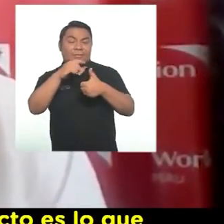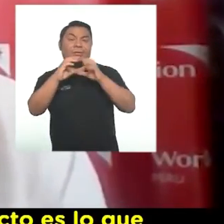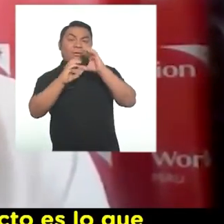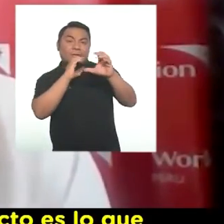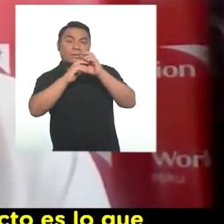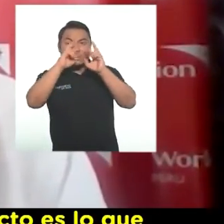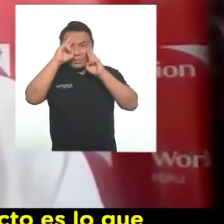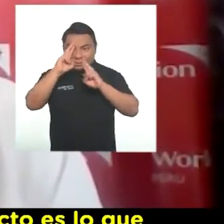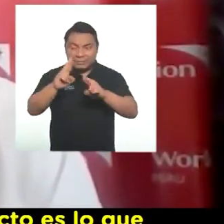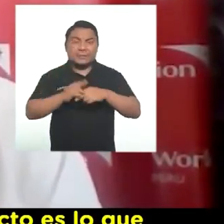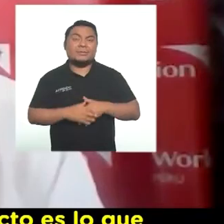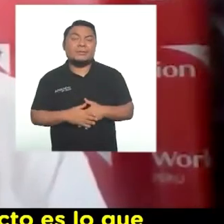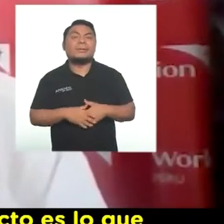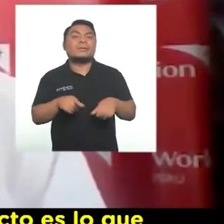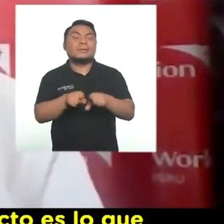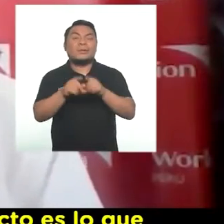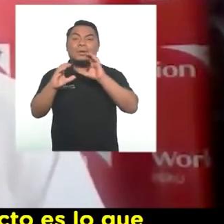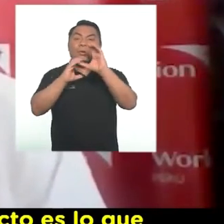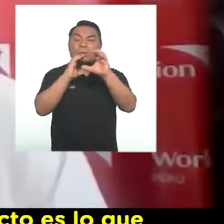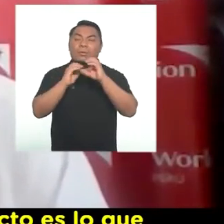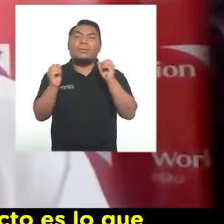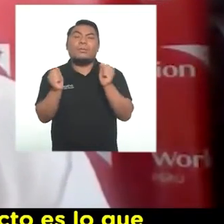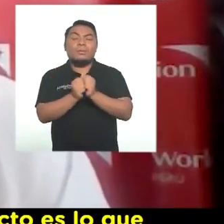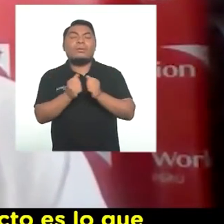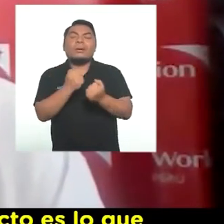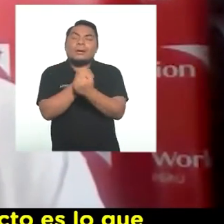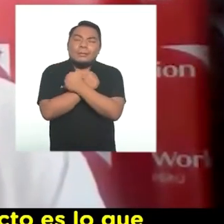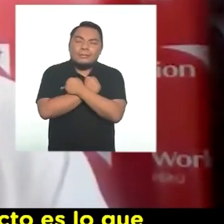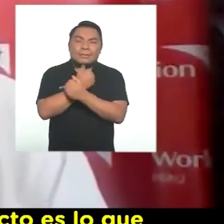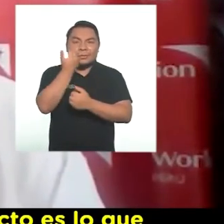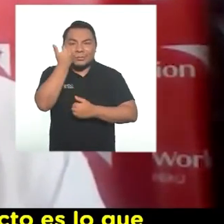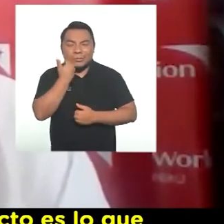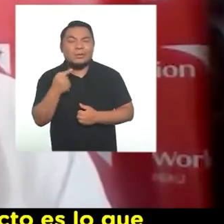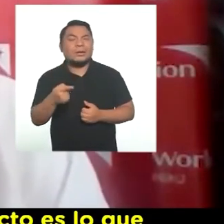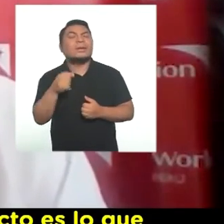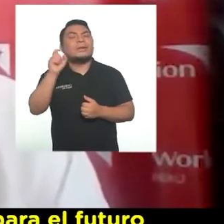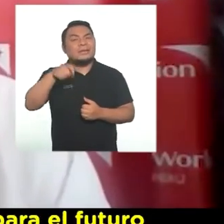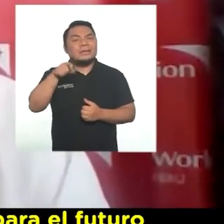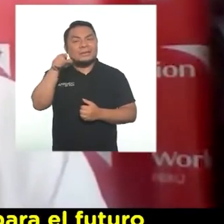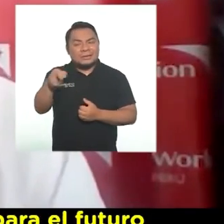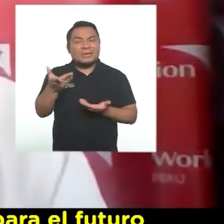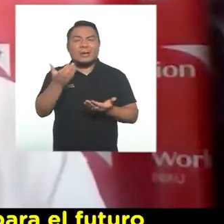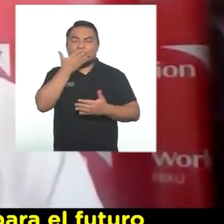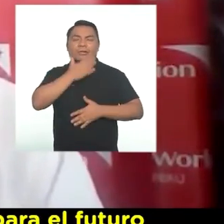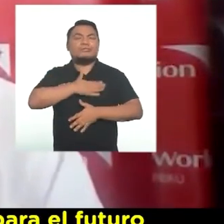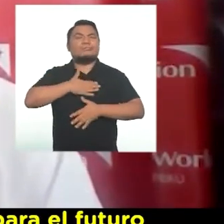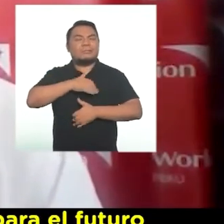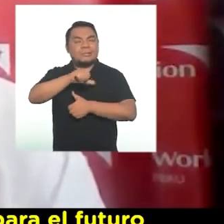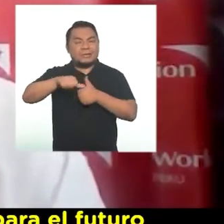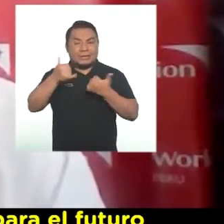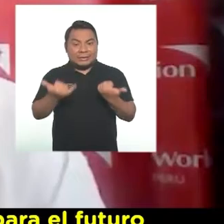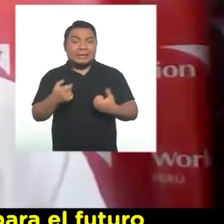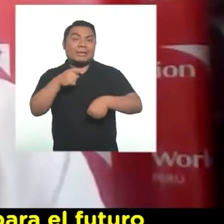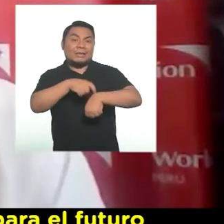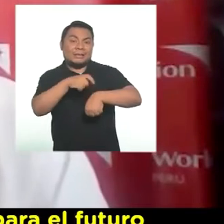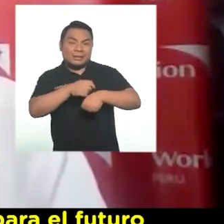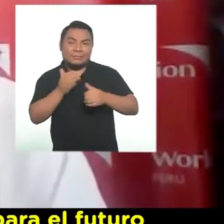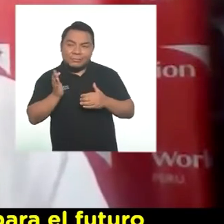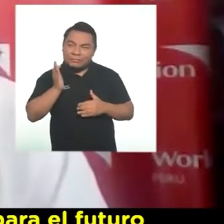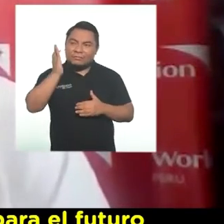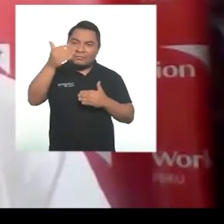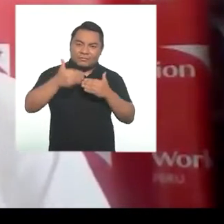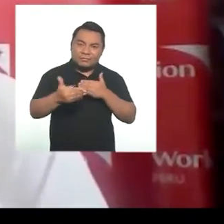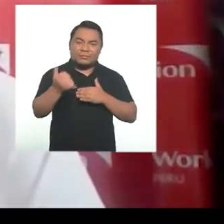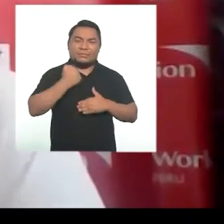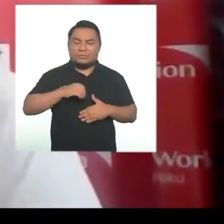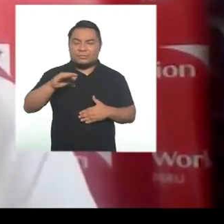comunicación con respeto y comunicación con afecto es lo que les va a traer mucho bienestar en este presente y para